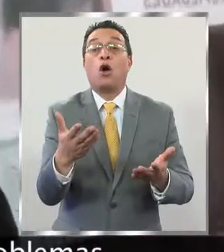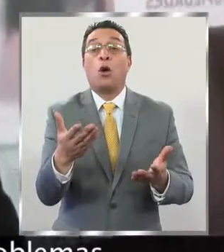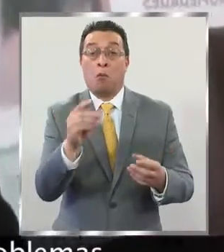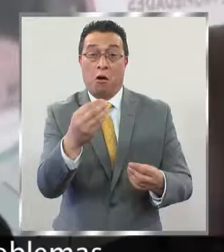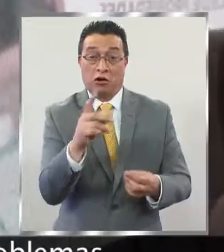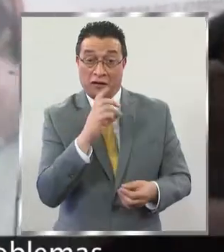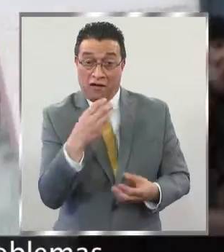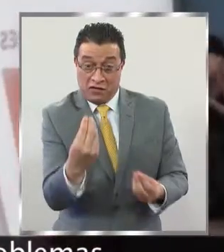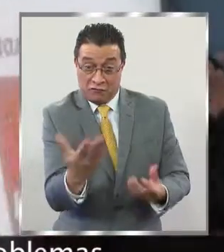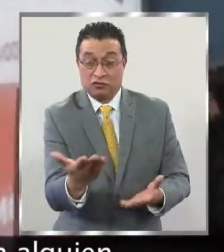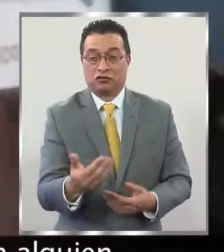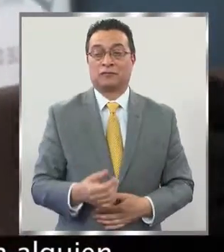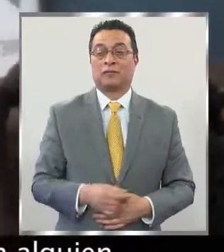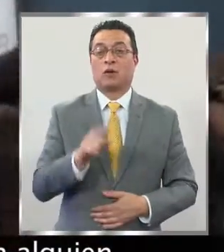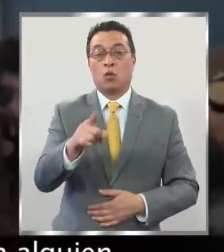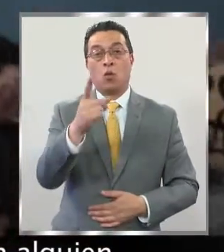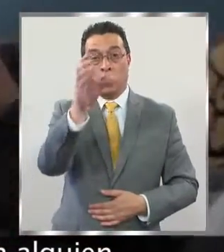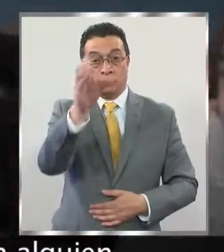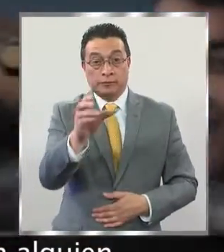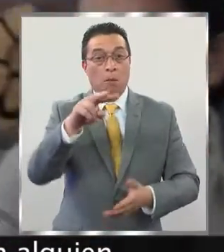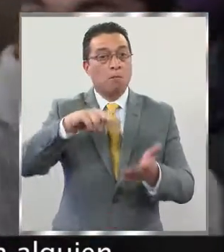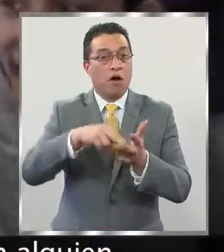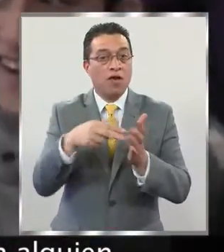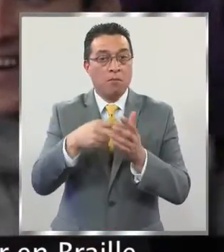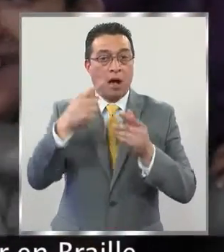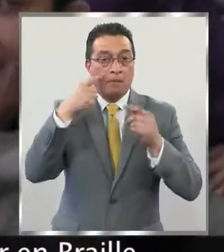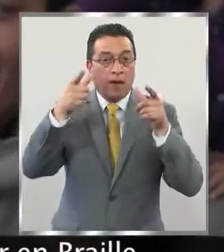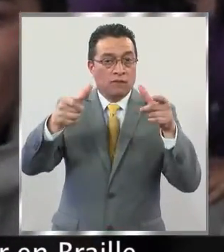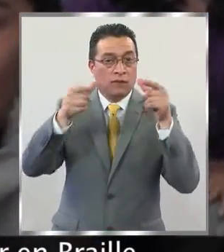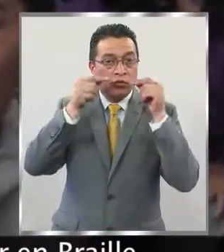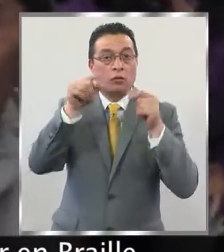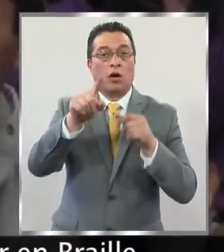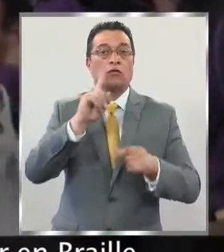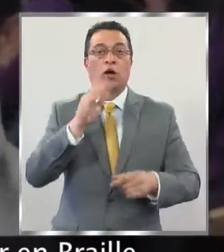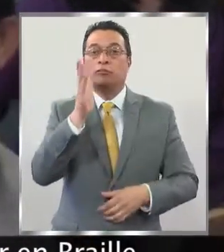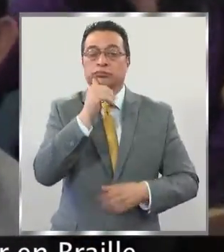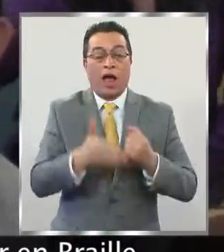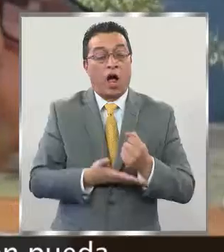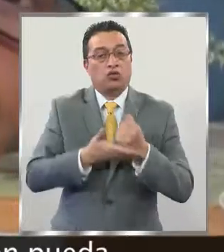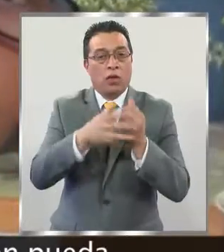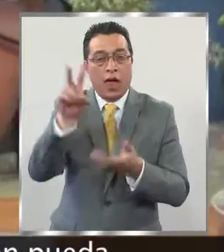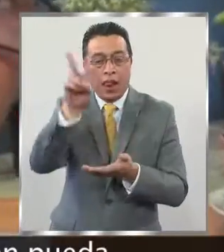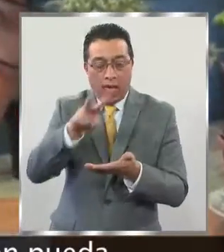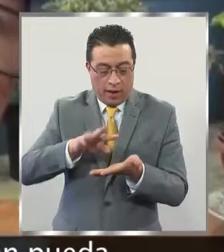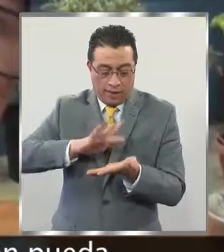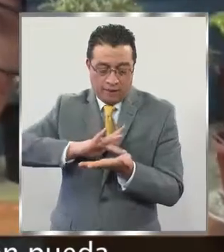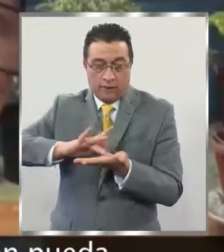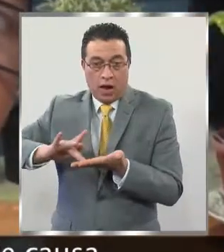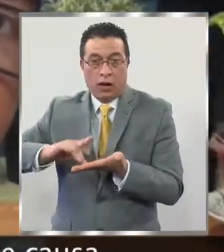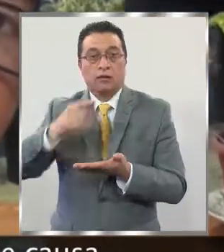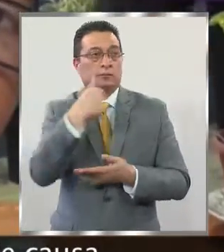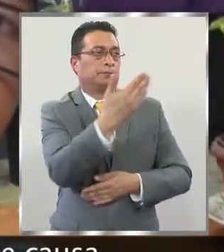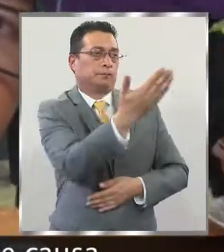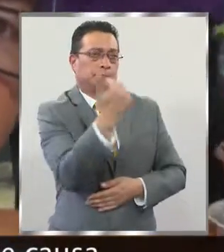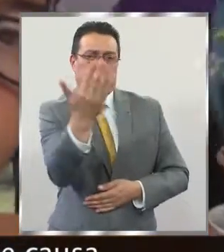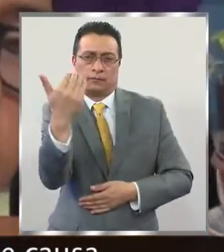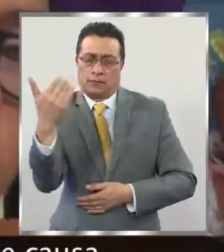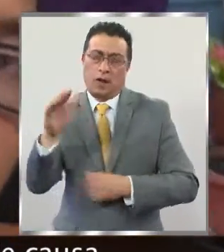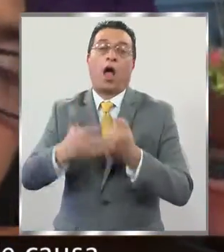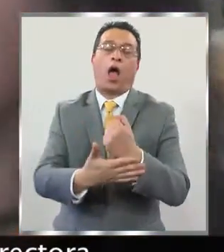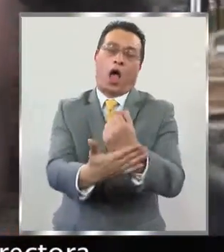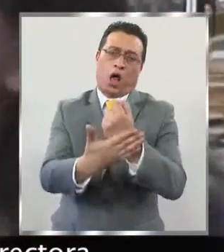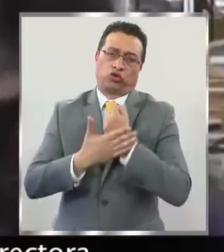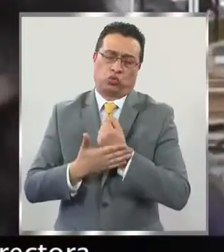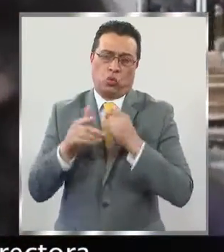Una alumna ya tiene problemas visuales y no cuentan con alguien que les pueda ayudar a leer en braille, por lo que llaman a quien pueda colaborar con esta